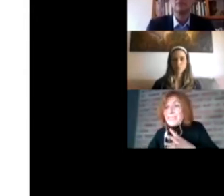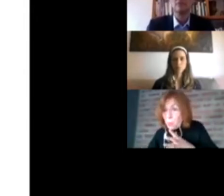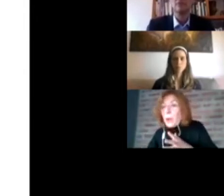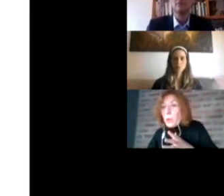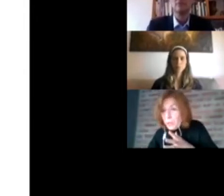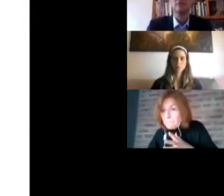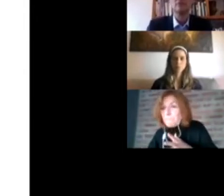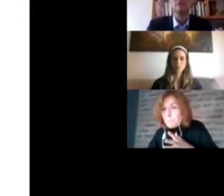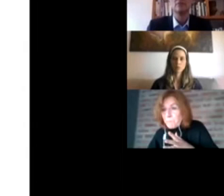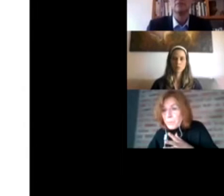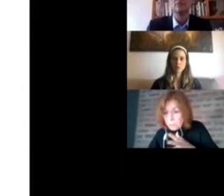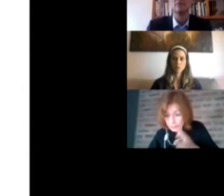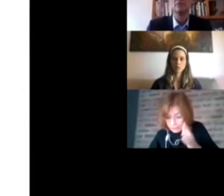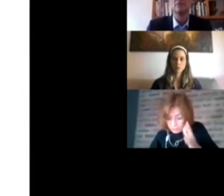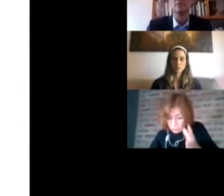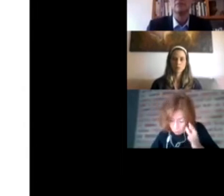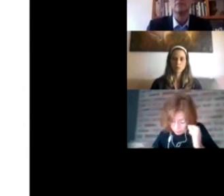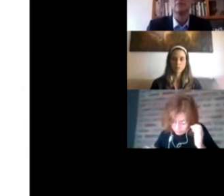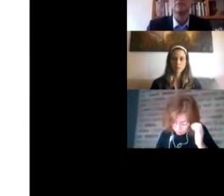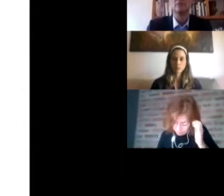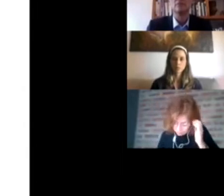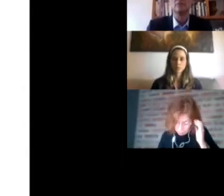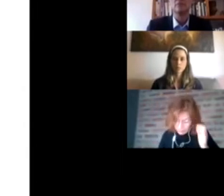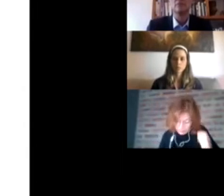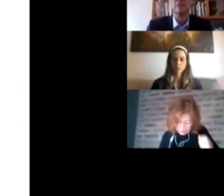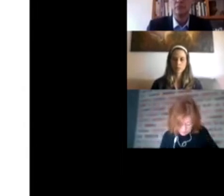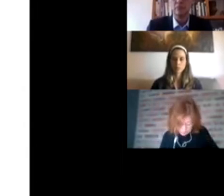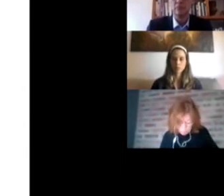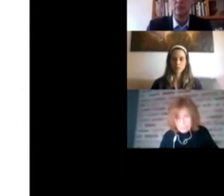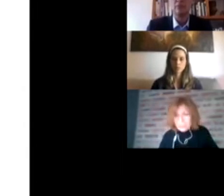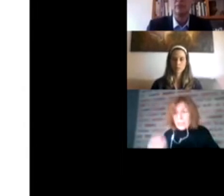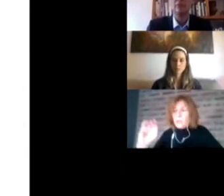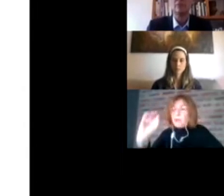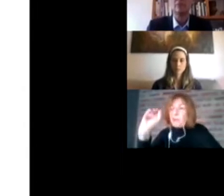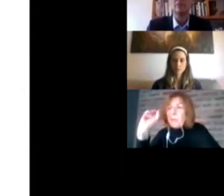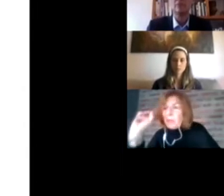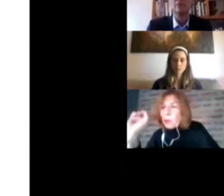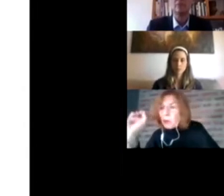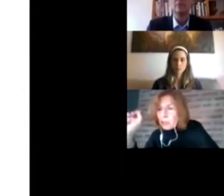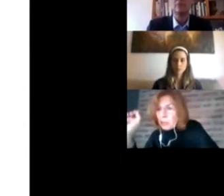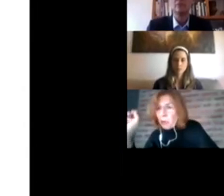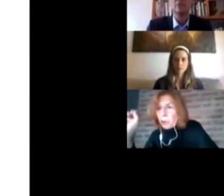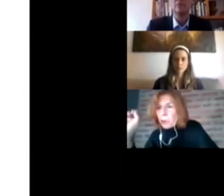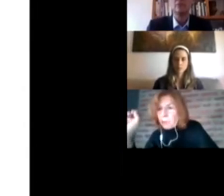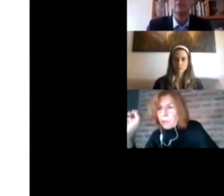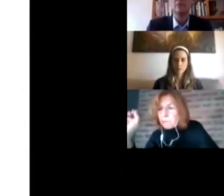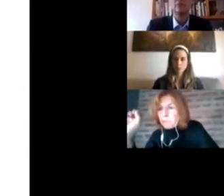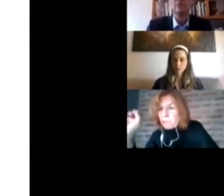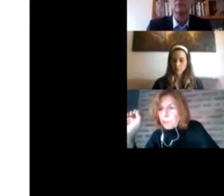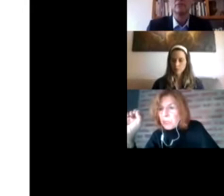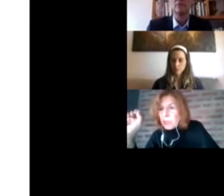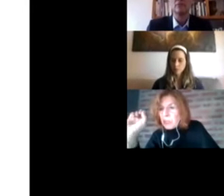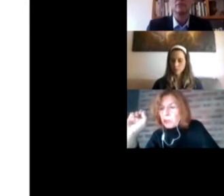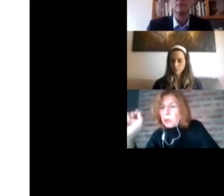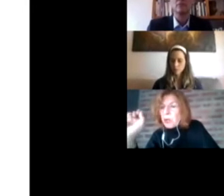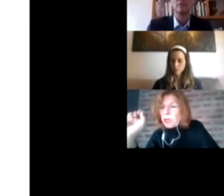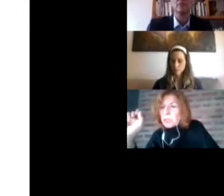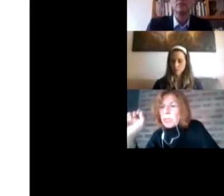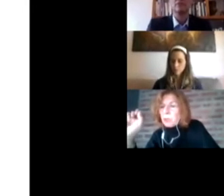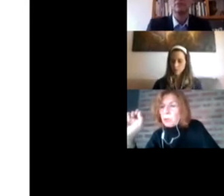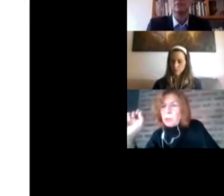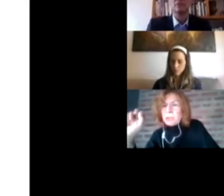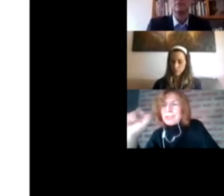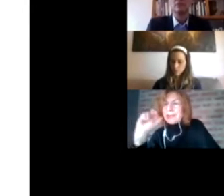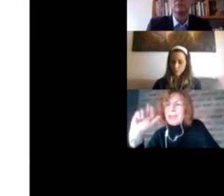programa de Chihuahua. En Chihuahua, en este momento, hay 41 familias de acogida bajo programa. Y estuvimos